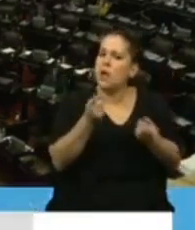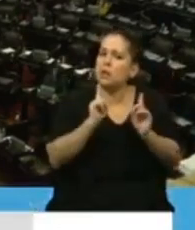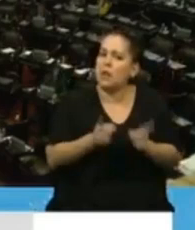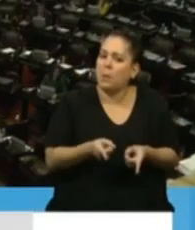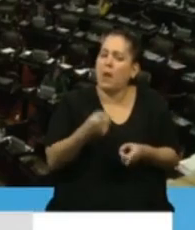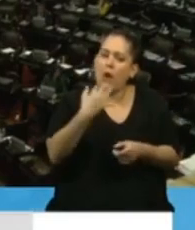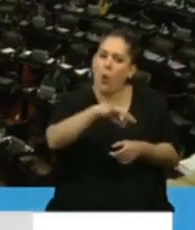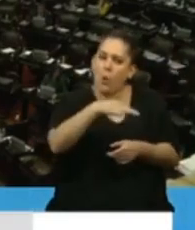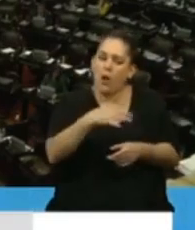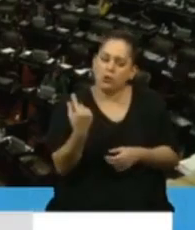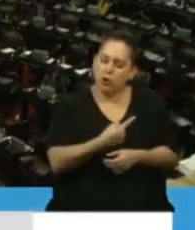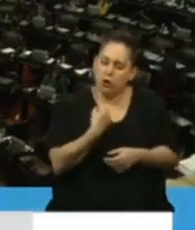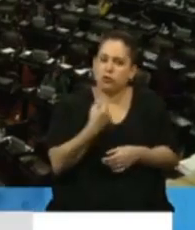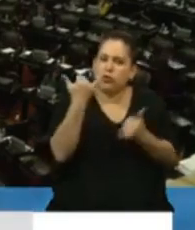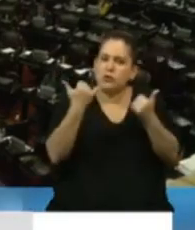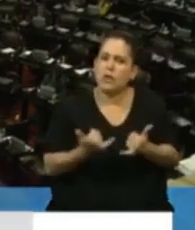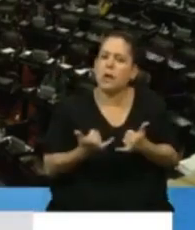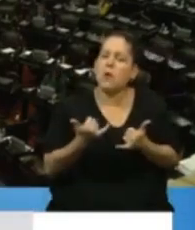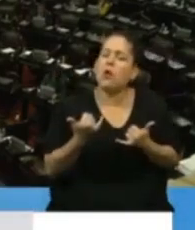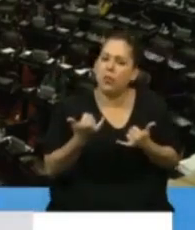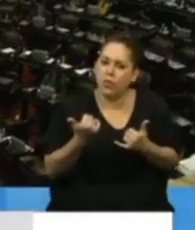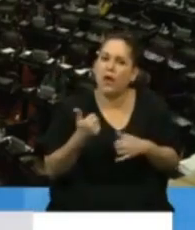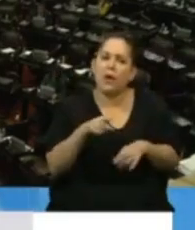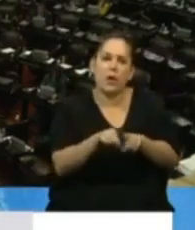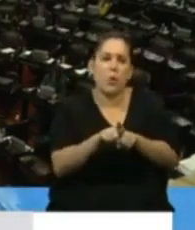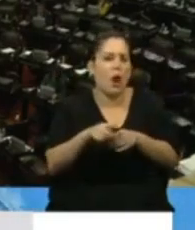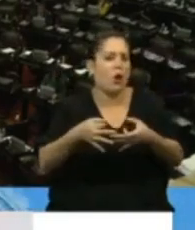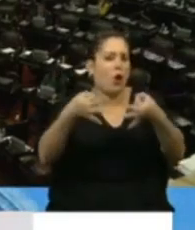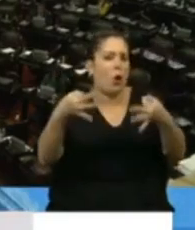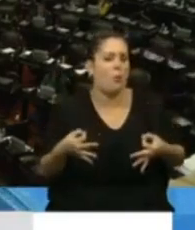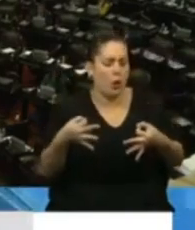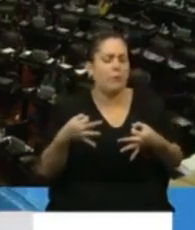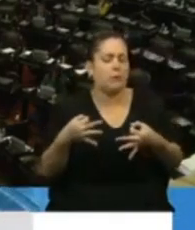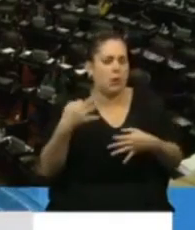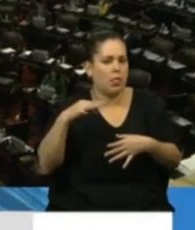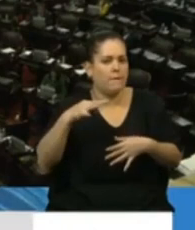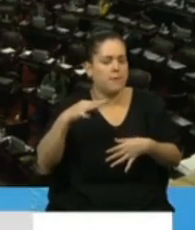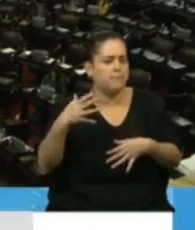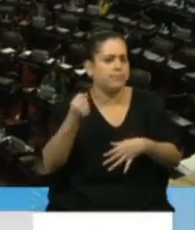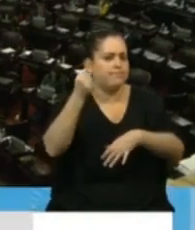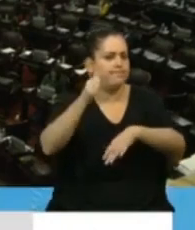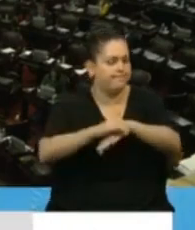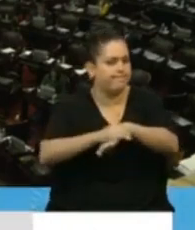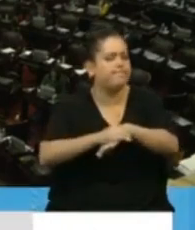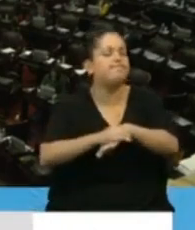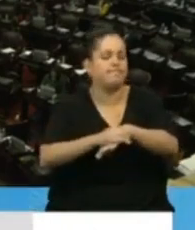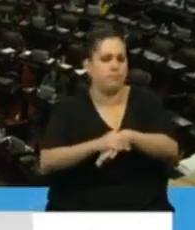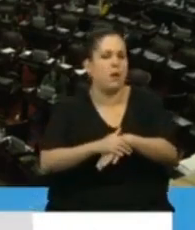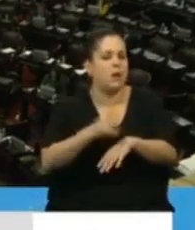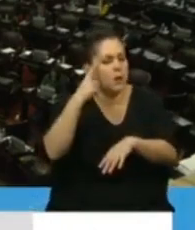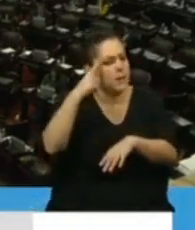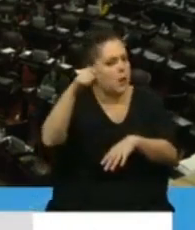que decía que tenemos de ahondar en nuestros compromisos, es de que creo que hoy los proyectos